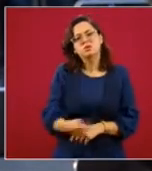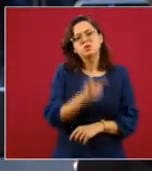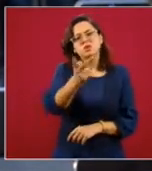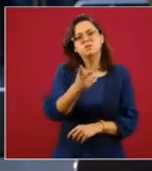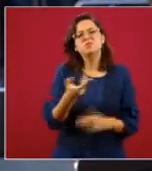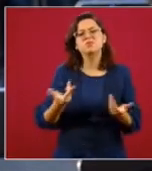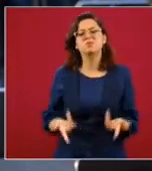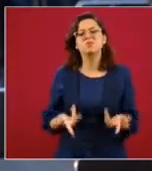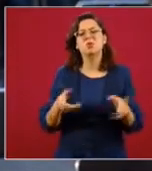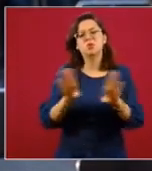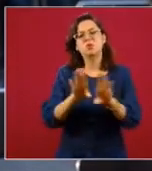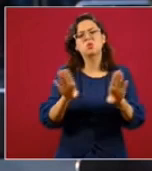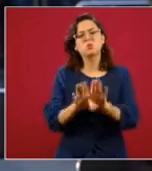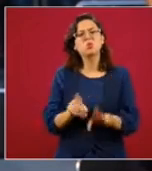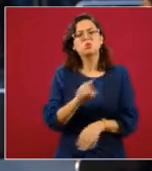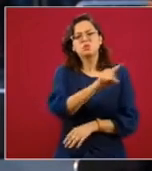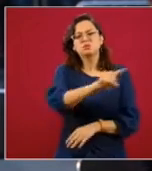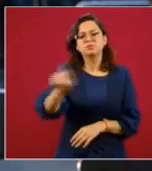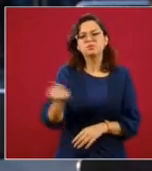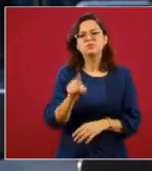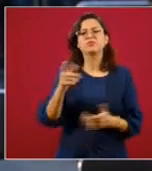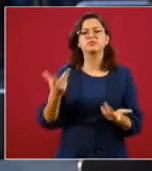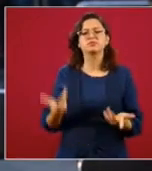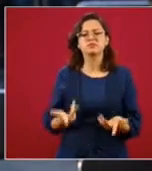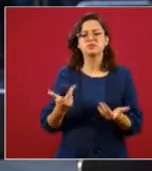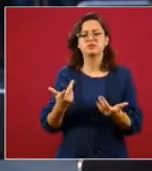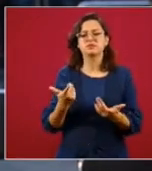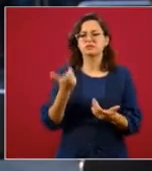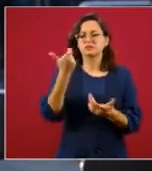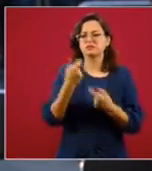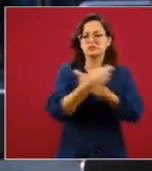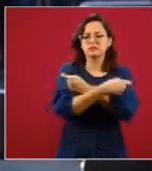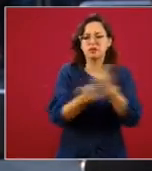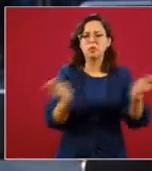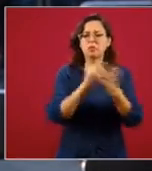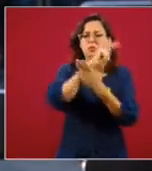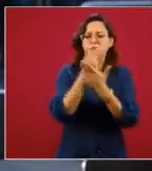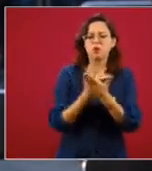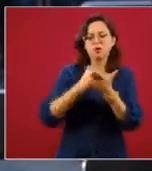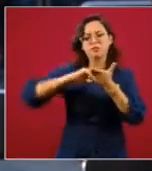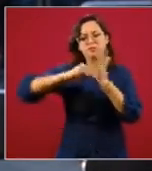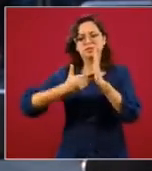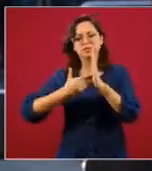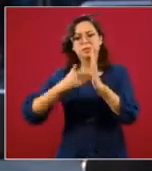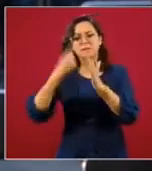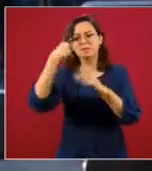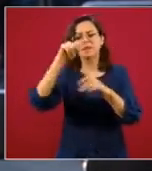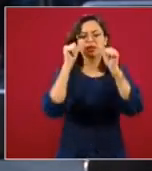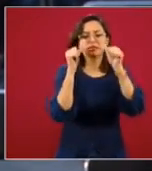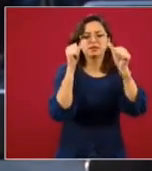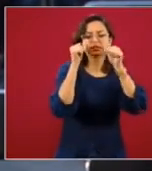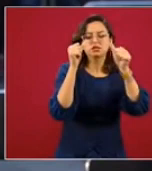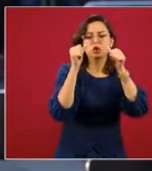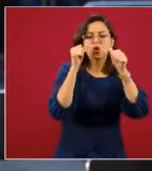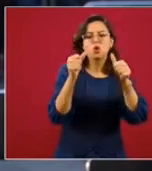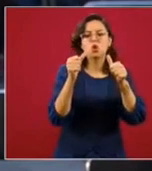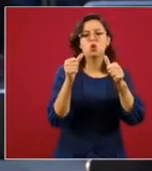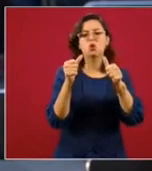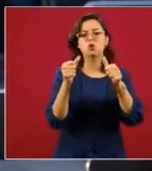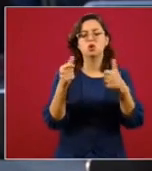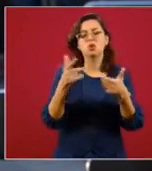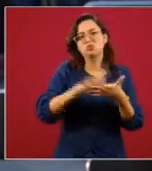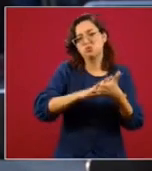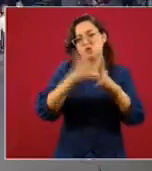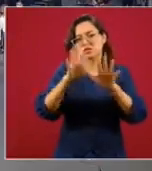cómo han desglosado, cómo se hizo la distribución de recursos para blindar programas y estrategias de atención y prevención de